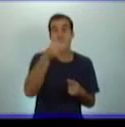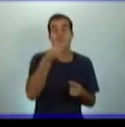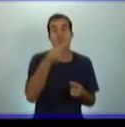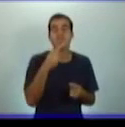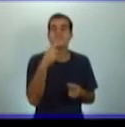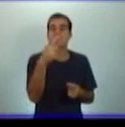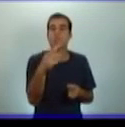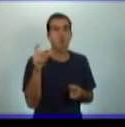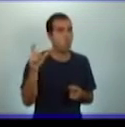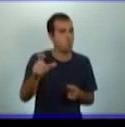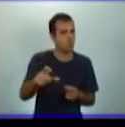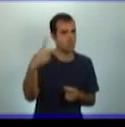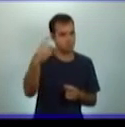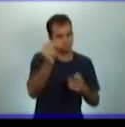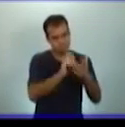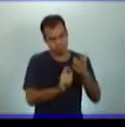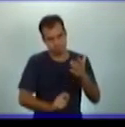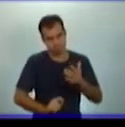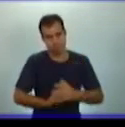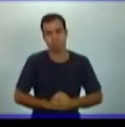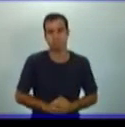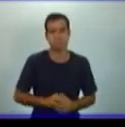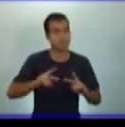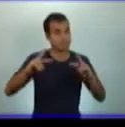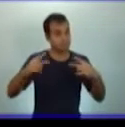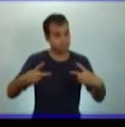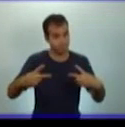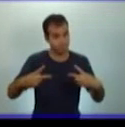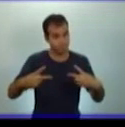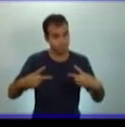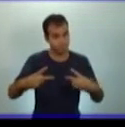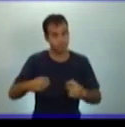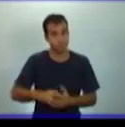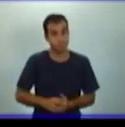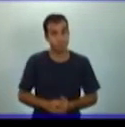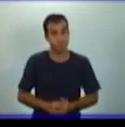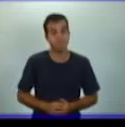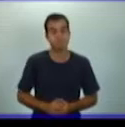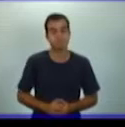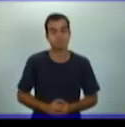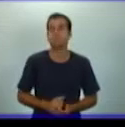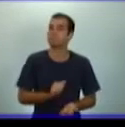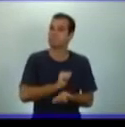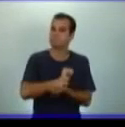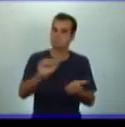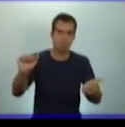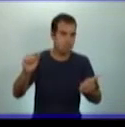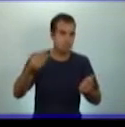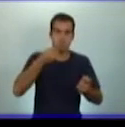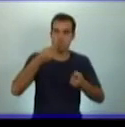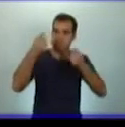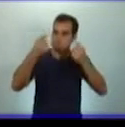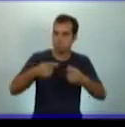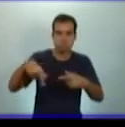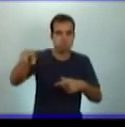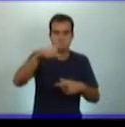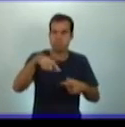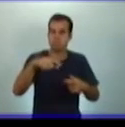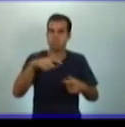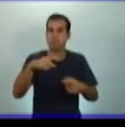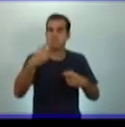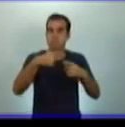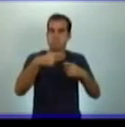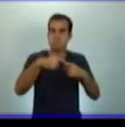pregunta. Repito, libre consentimiento para el matrimonio. Ambos cónyuges